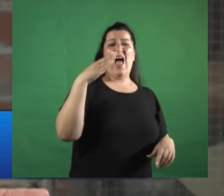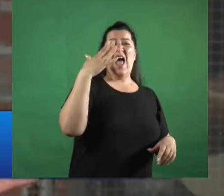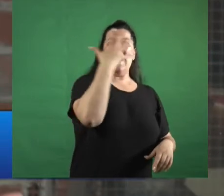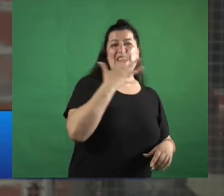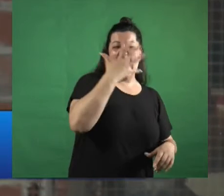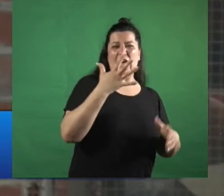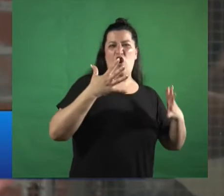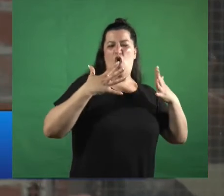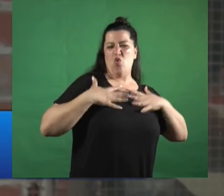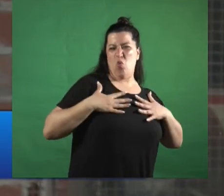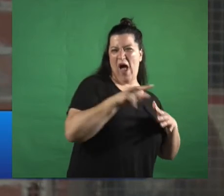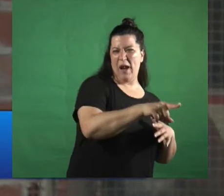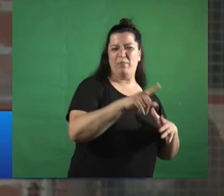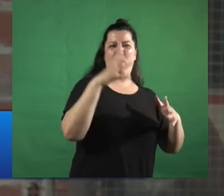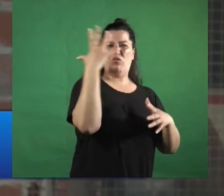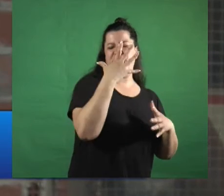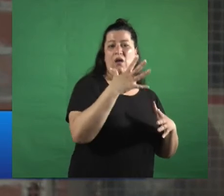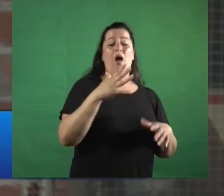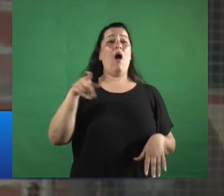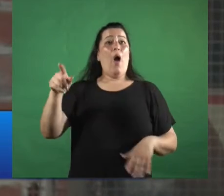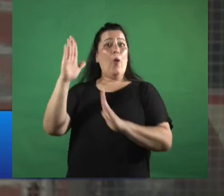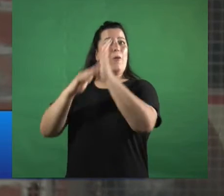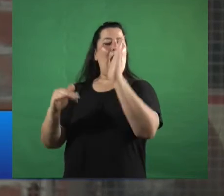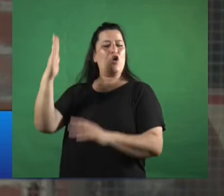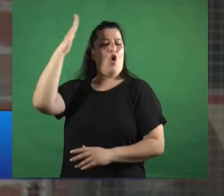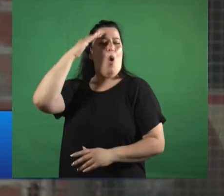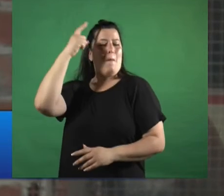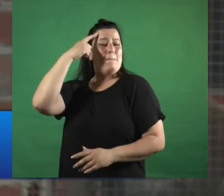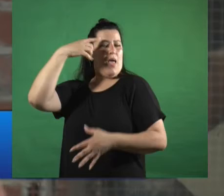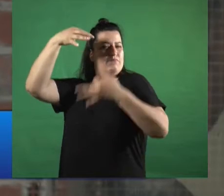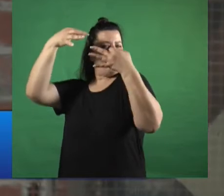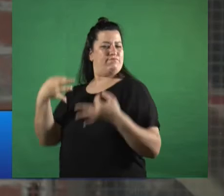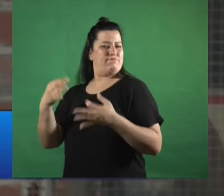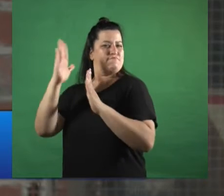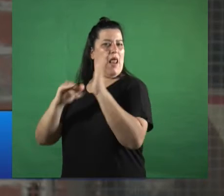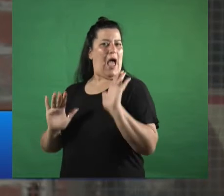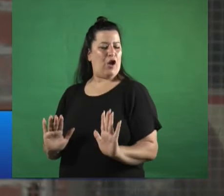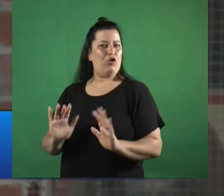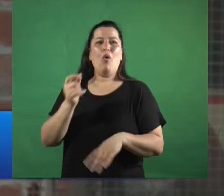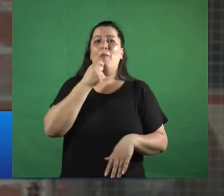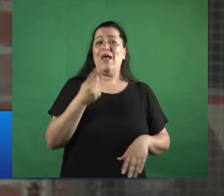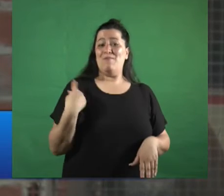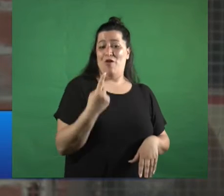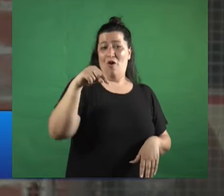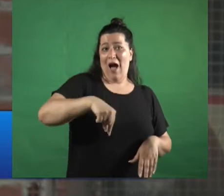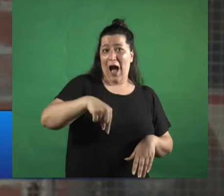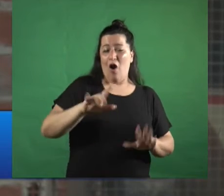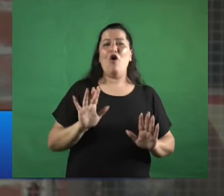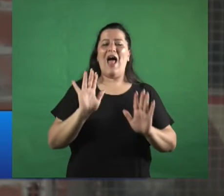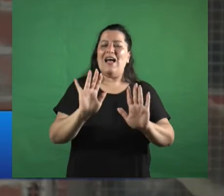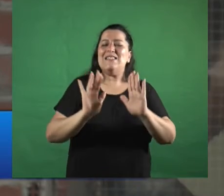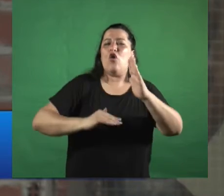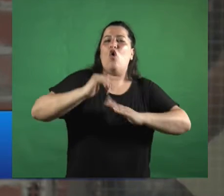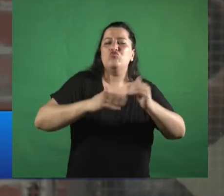blanco es la mente ¿no? yo siempre doy como el mismo ejemplo ¿no? si uno piensa no sé estamos en este barro en estas construcciones bueno